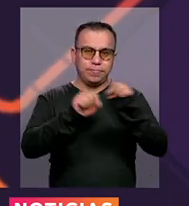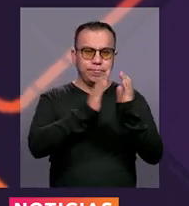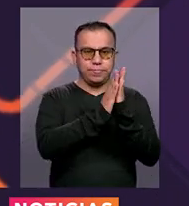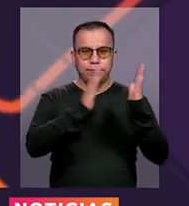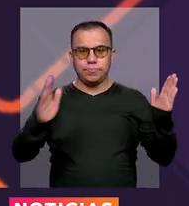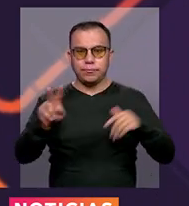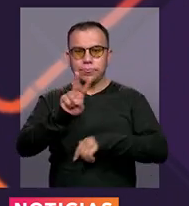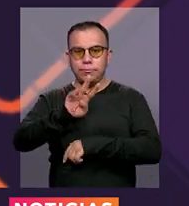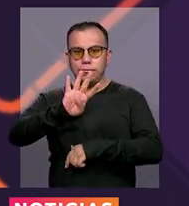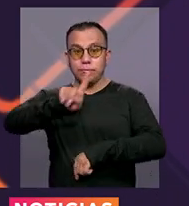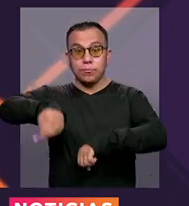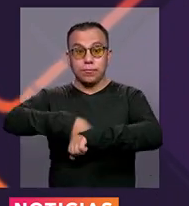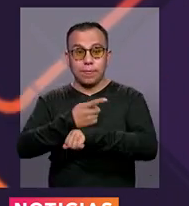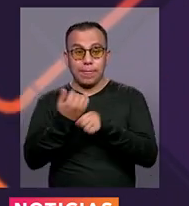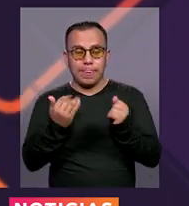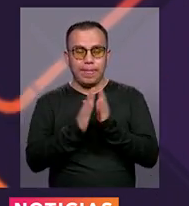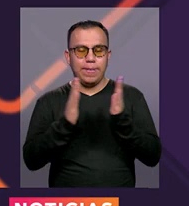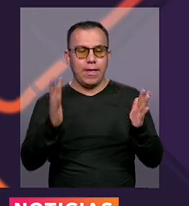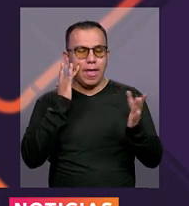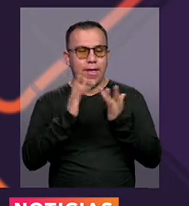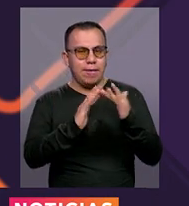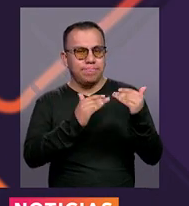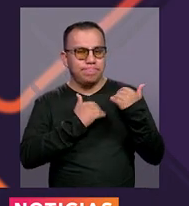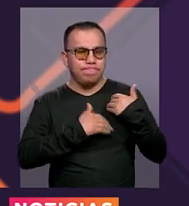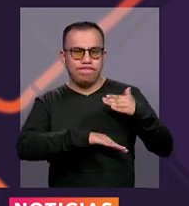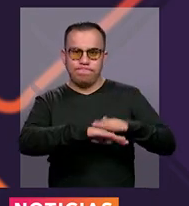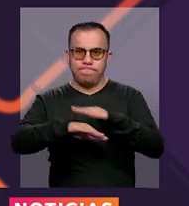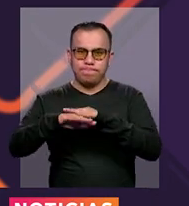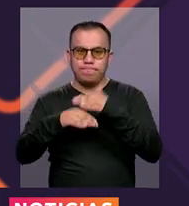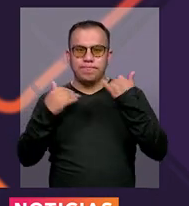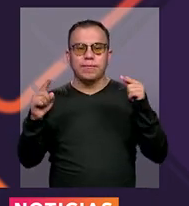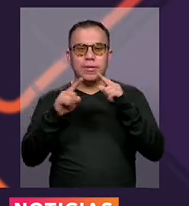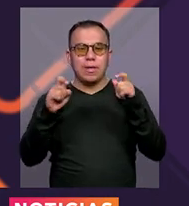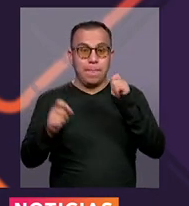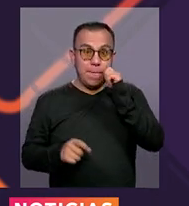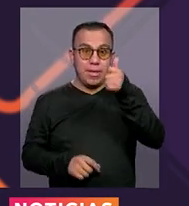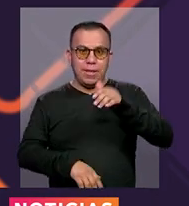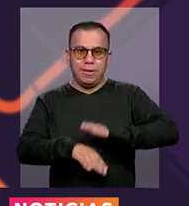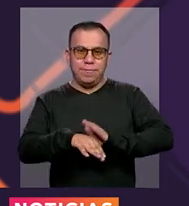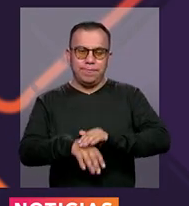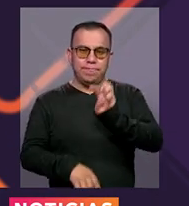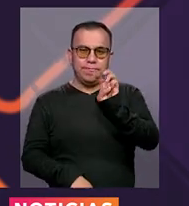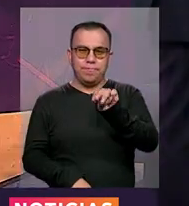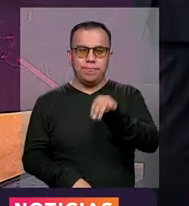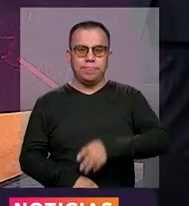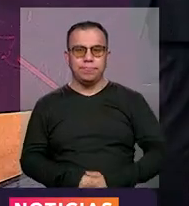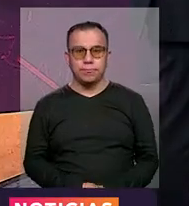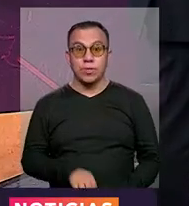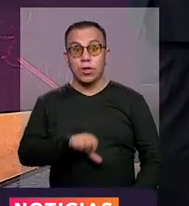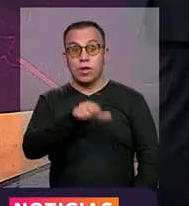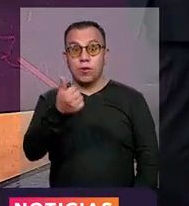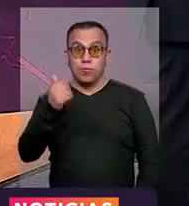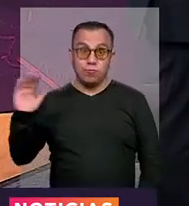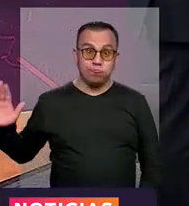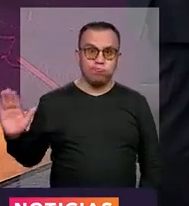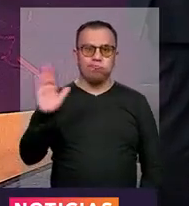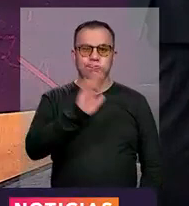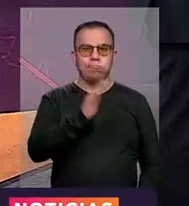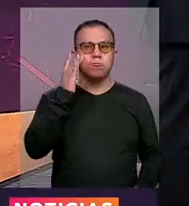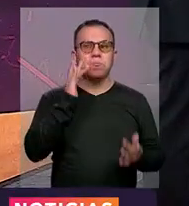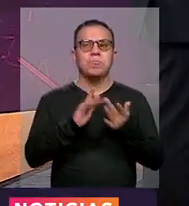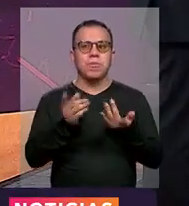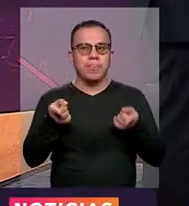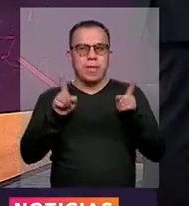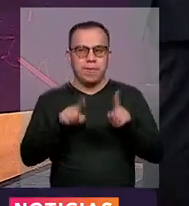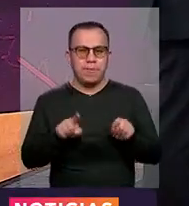las próximas 24 horas. Esto corresponde a las advertencias que se hacen para mañana martes. En el siguiente gráfico vamos a tener